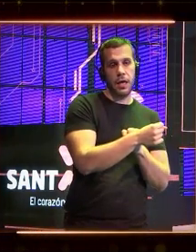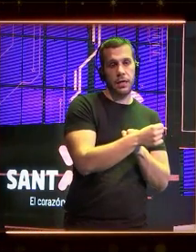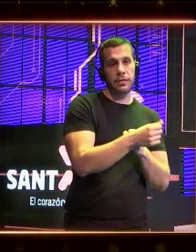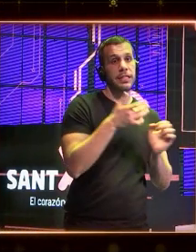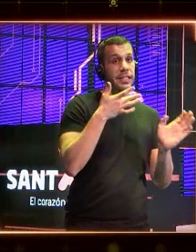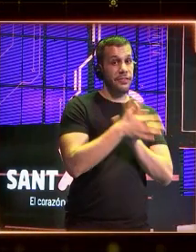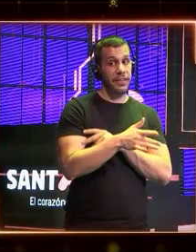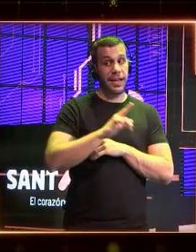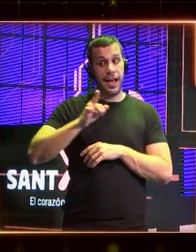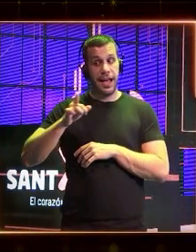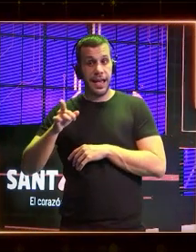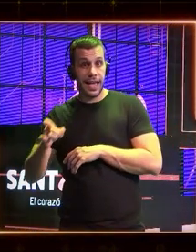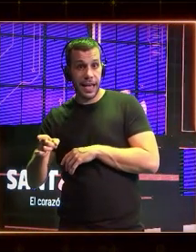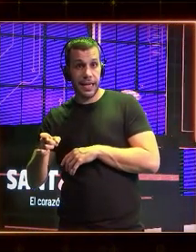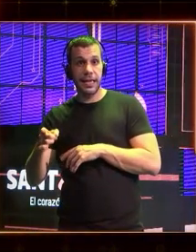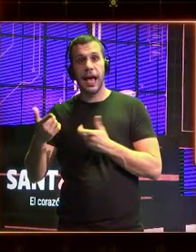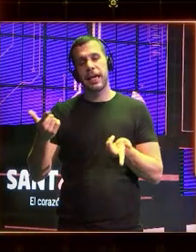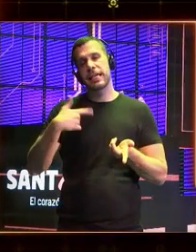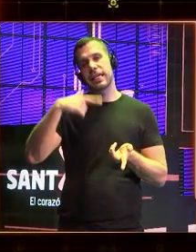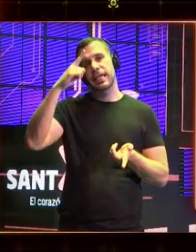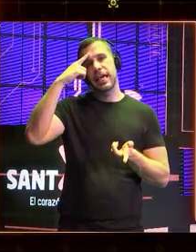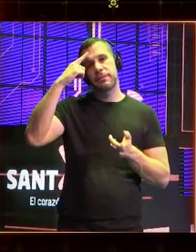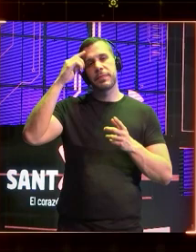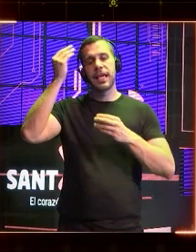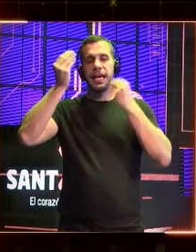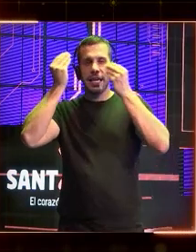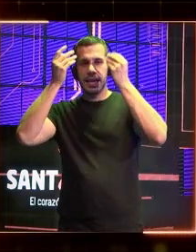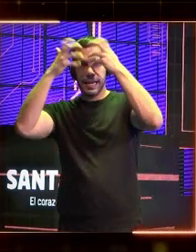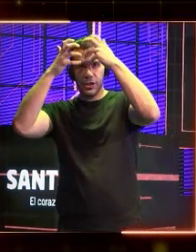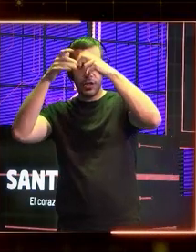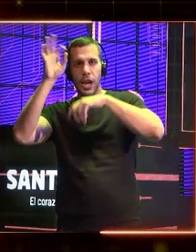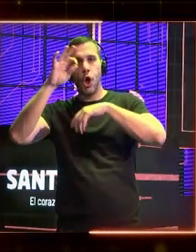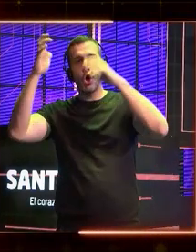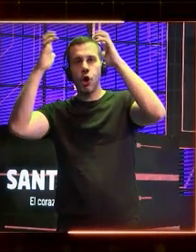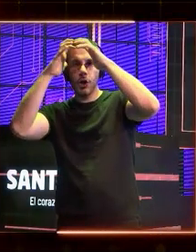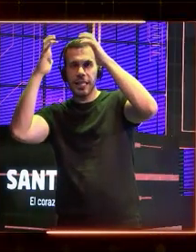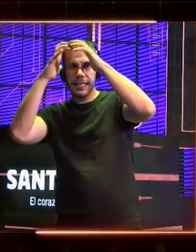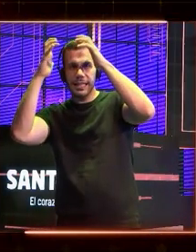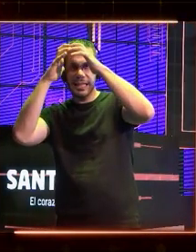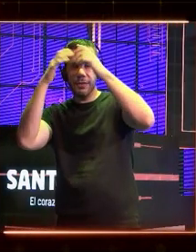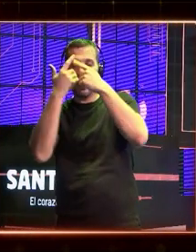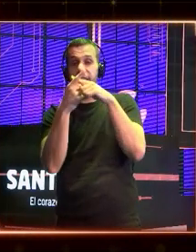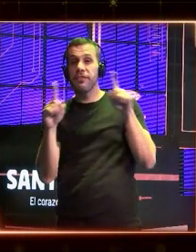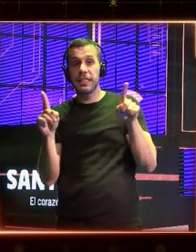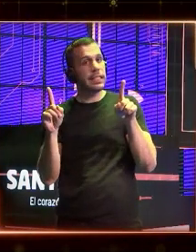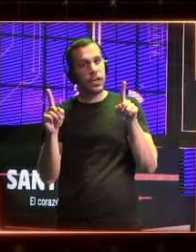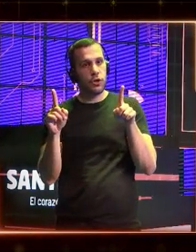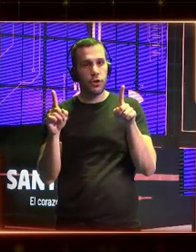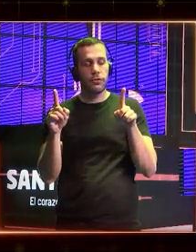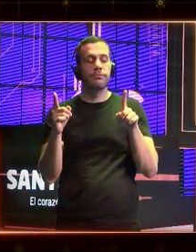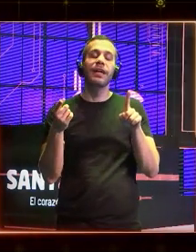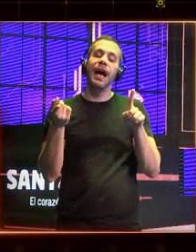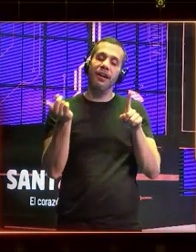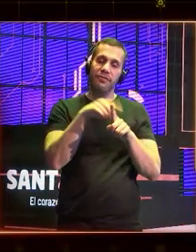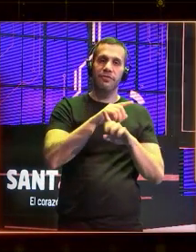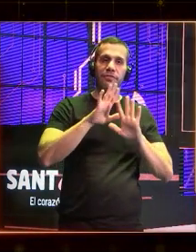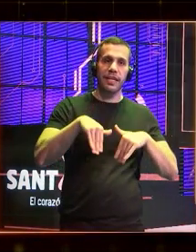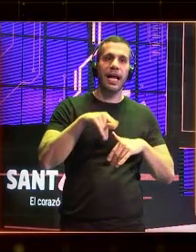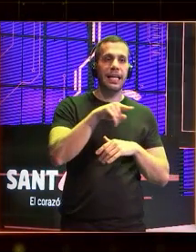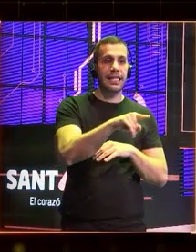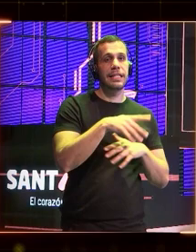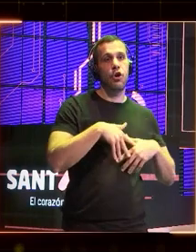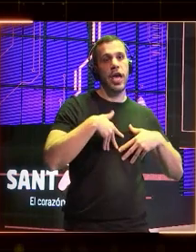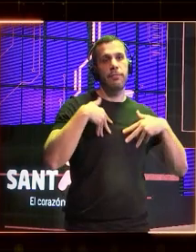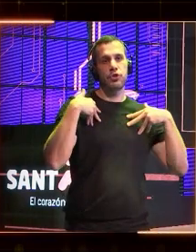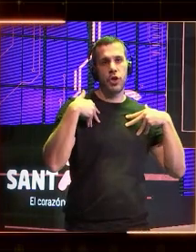inteligencia racional o cognitiva la que nos va a diferenciar de las máquinas, sino probablemente esa inteligencia emocional. Y ChatGPT